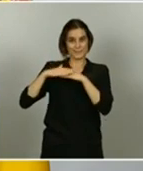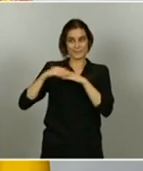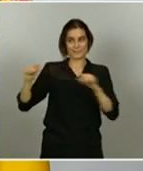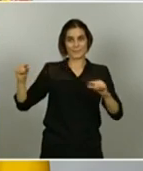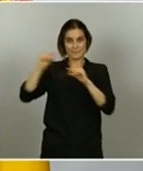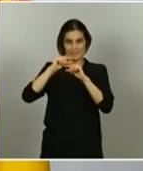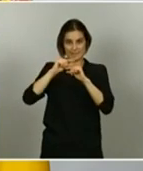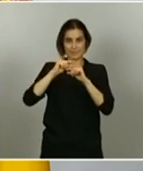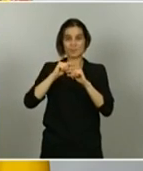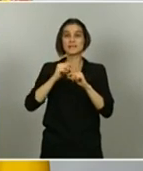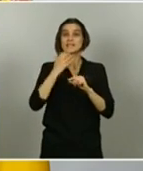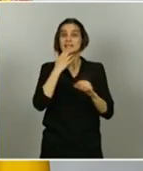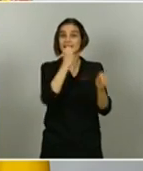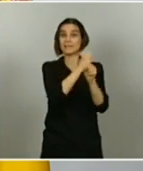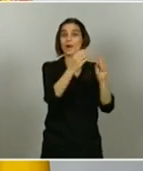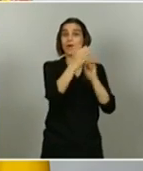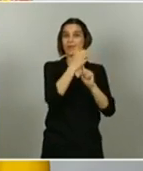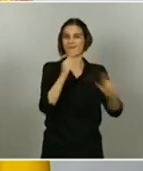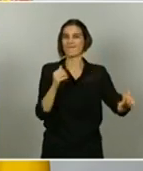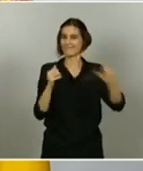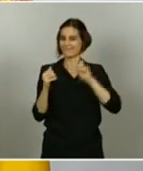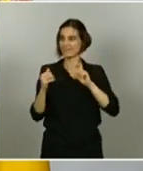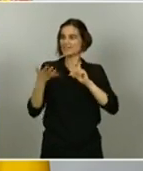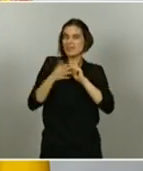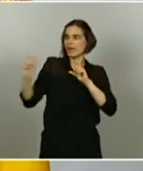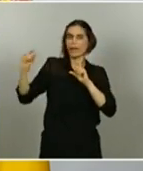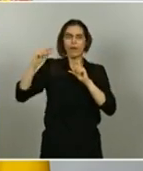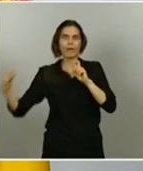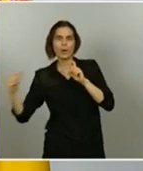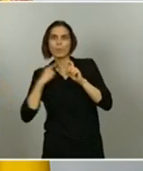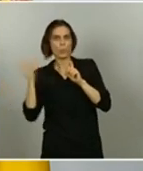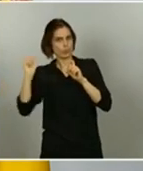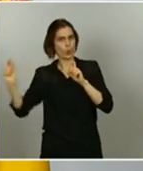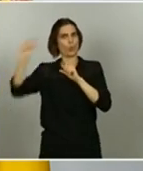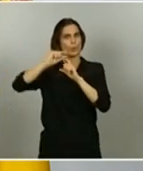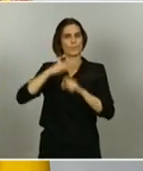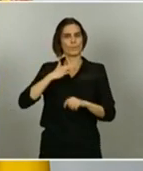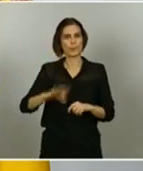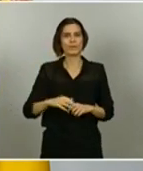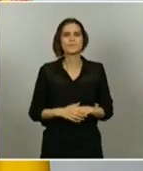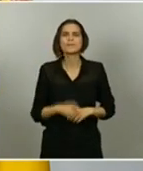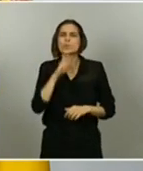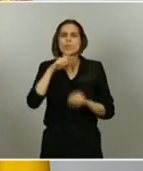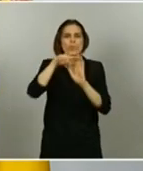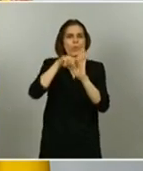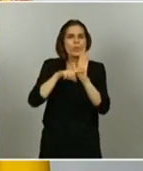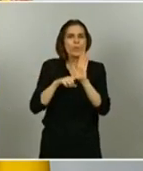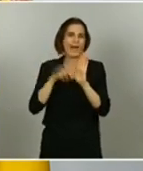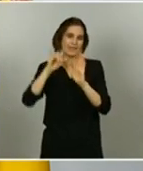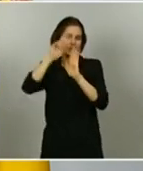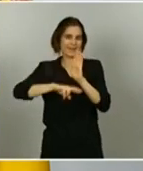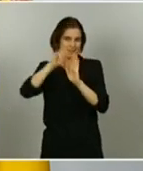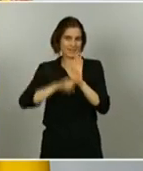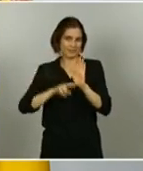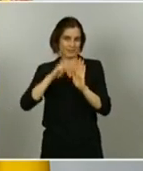ingresos. Los detalles concretos del estímulo al empleo se establecerán mediante un reglamento que desarrolle esta ley, pero les adelanto que será